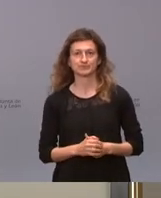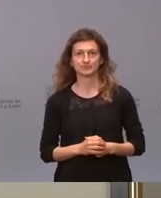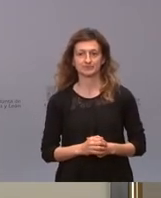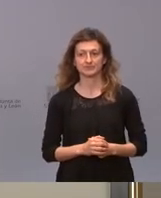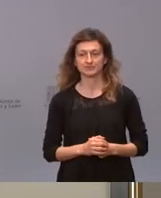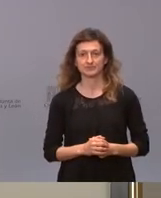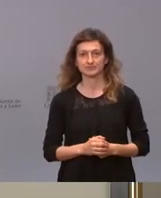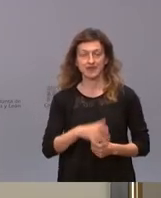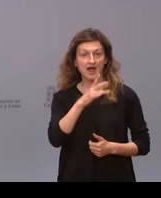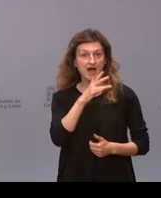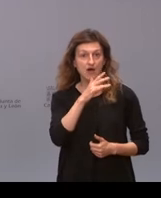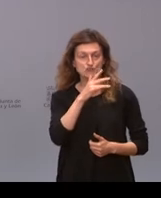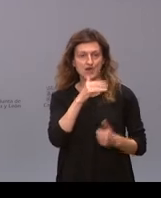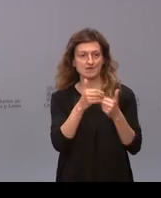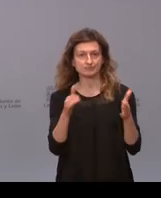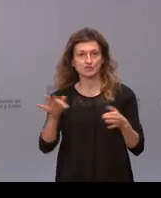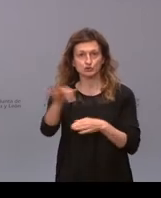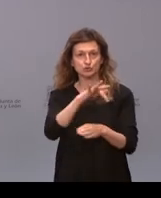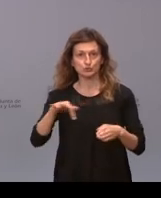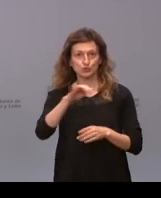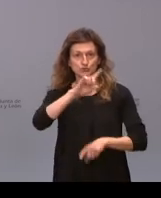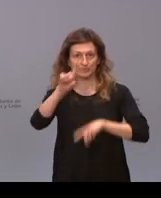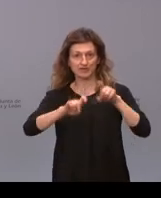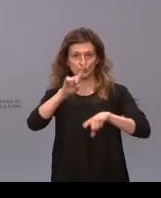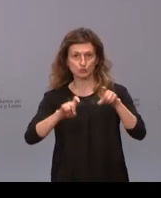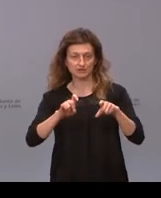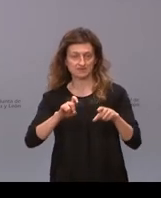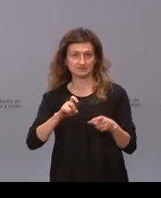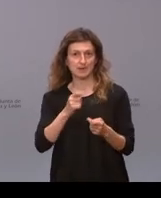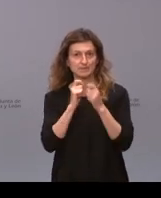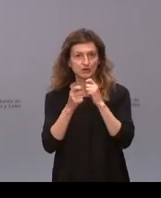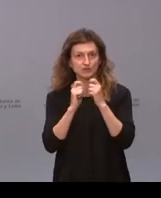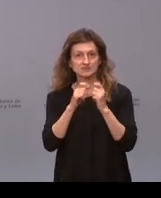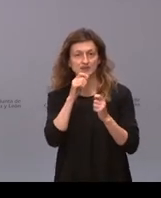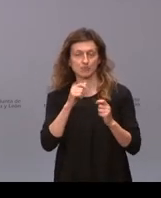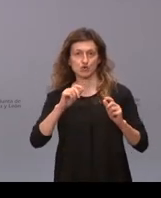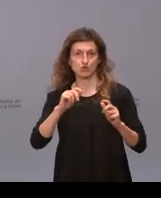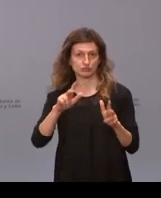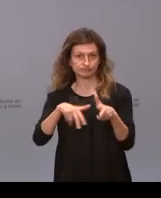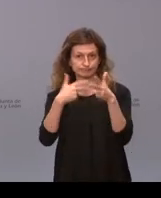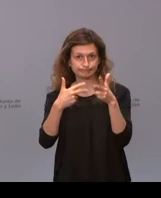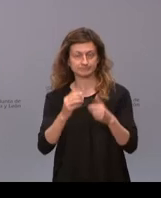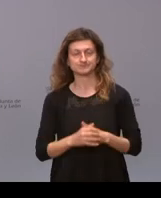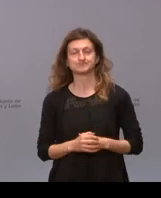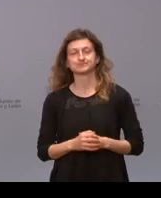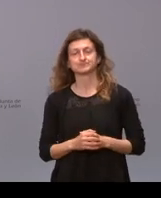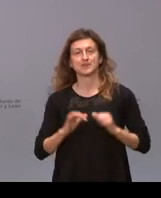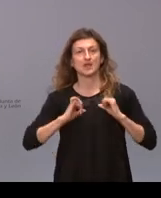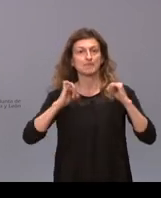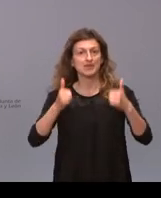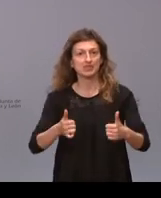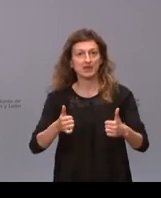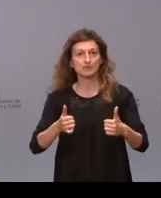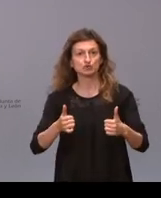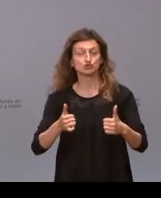Vamos a abrir ahora un turno de preguntas con los informadores que nos siguen por videoconferencia y empezamos con